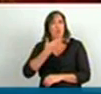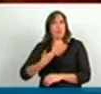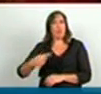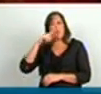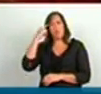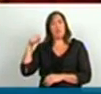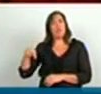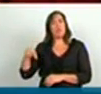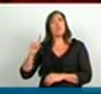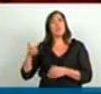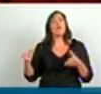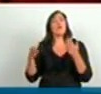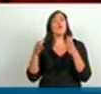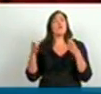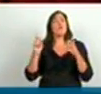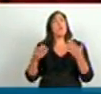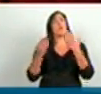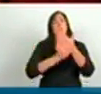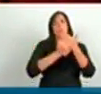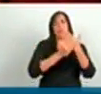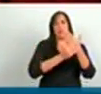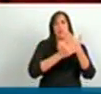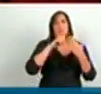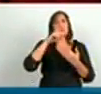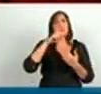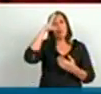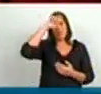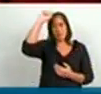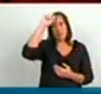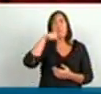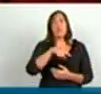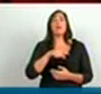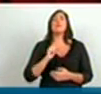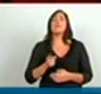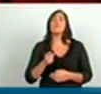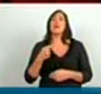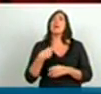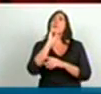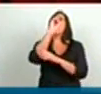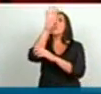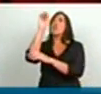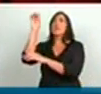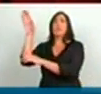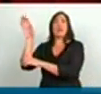junto con la Cancillería, para enviar cartas a los órganos bursátiles